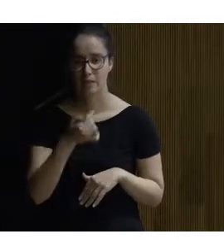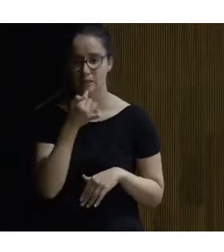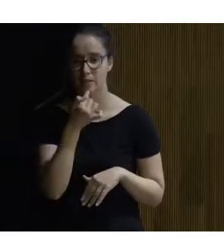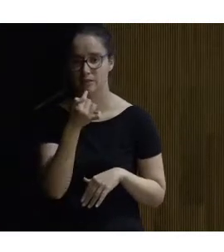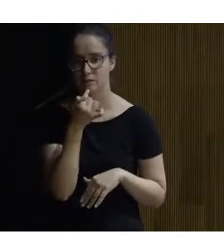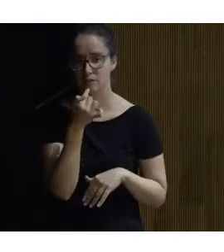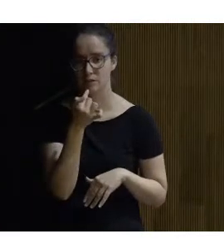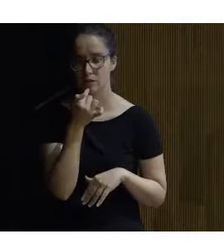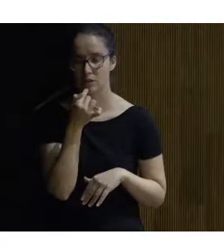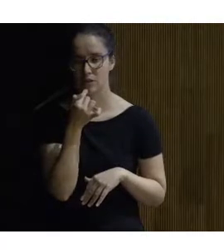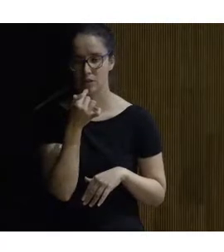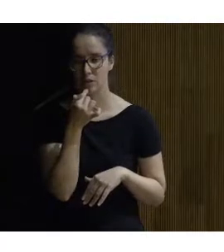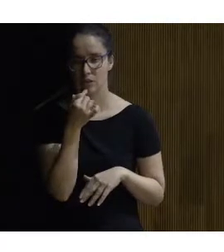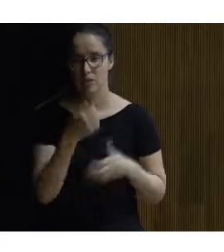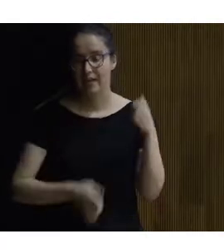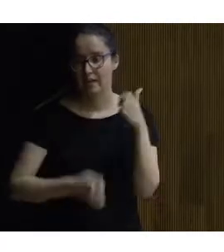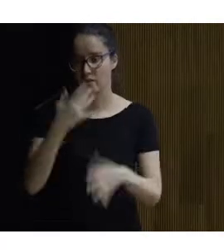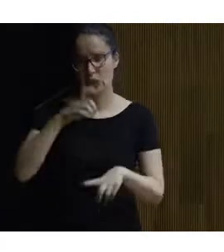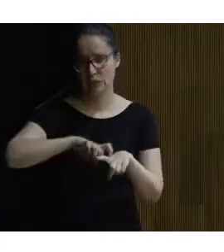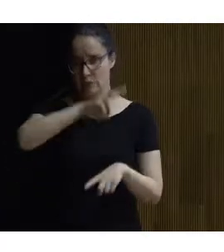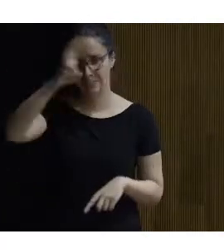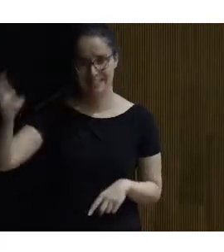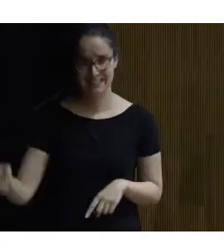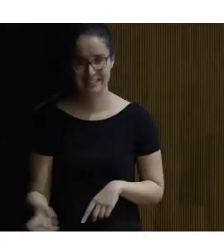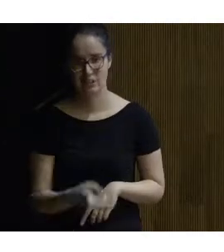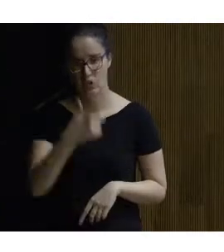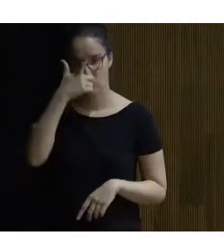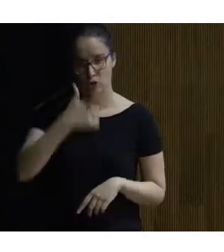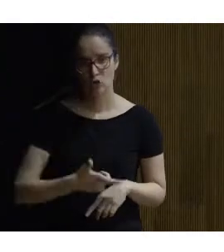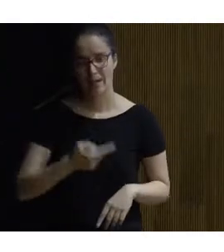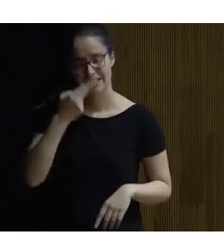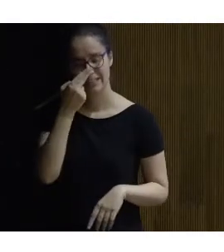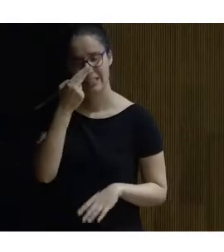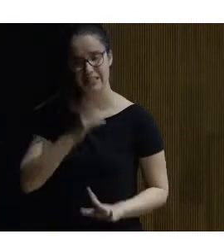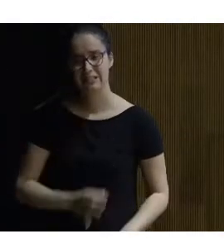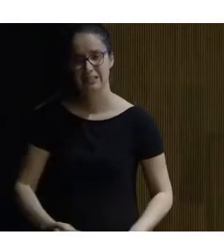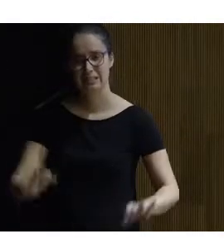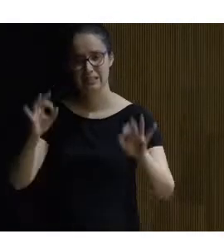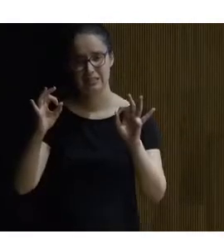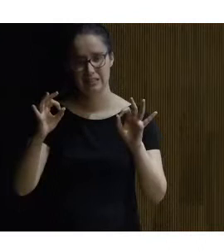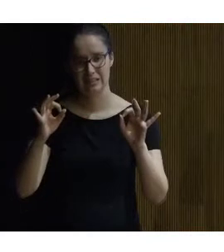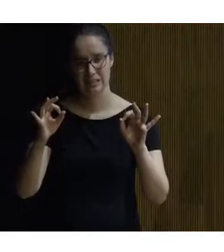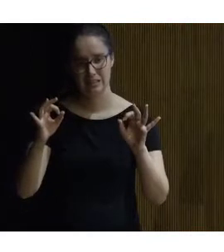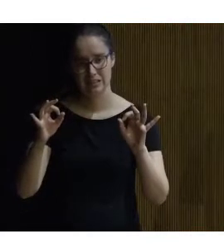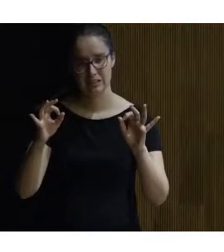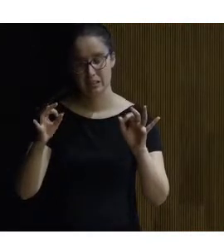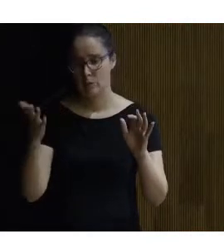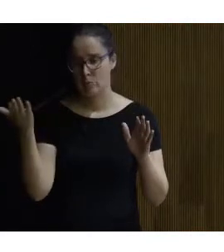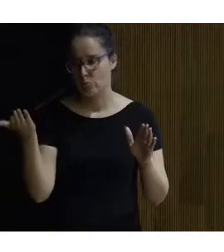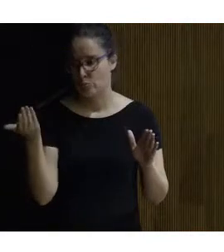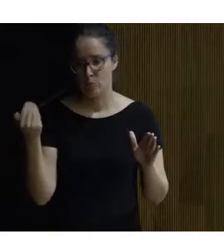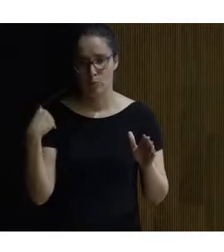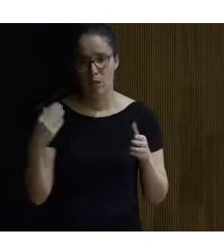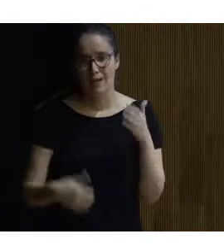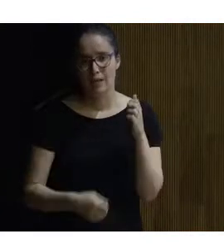comentaron diversos tipos de edificio y yo tengo especial interés en que últimamente hay